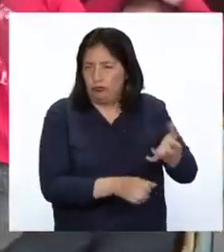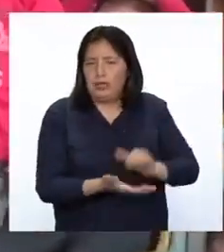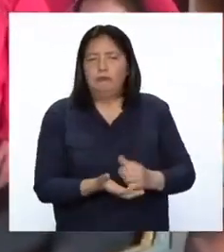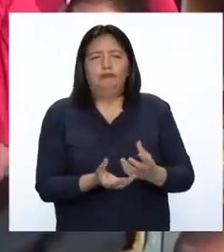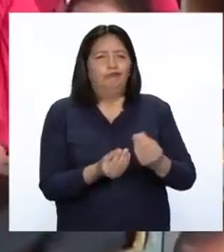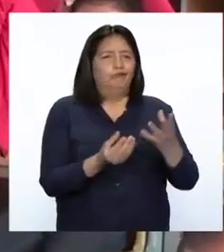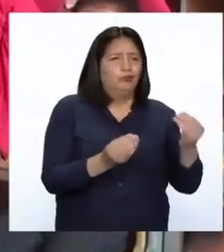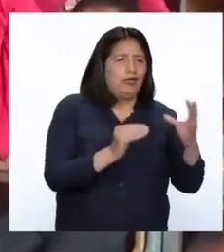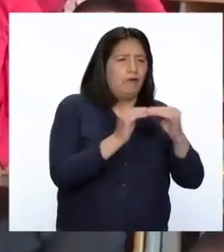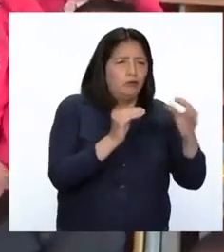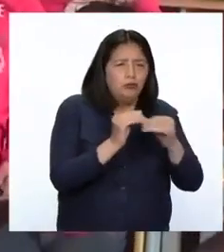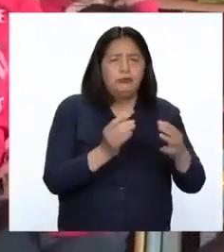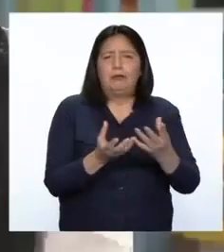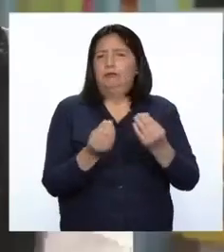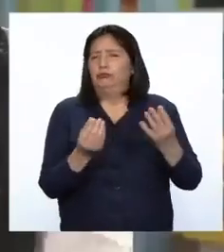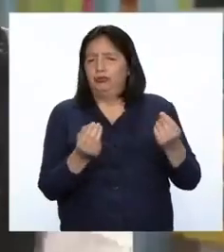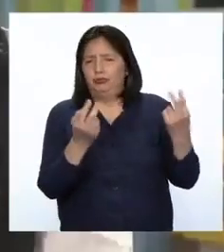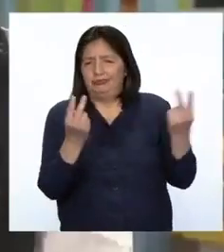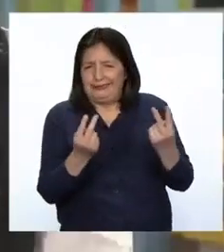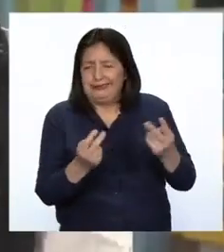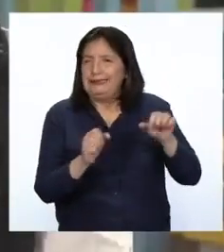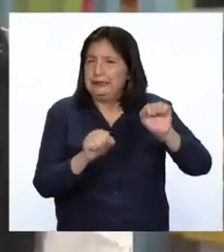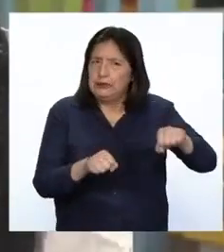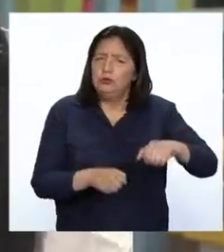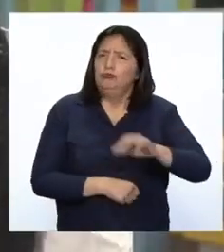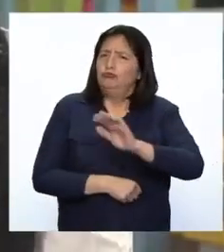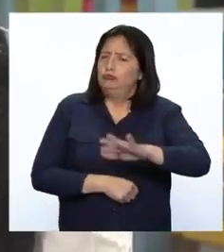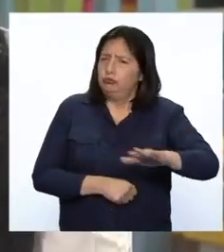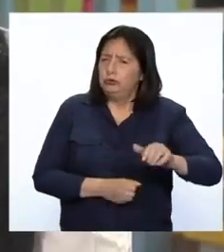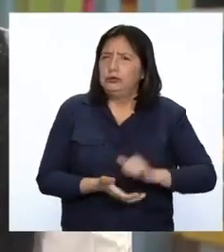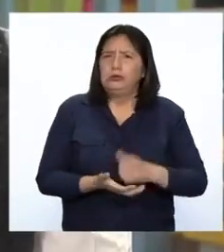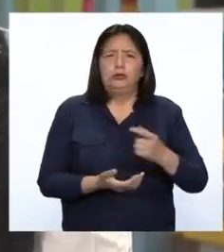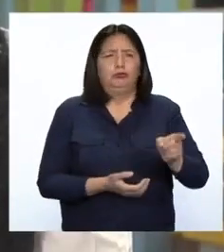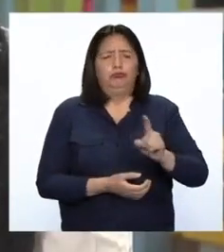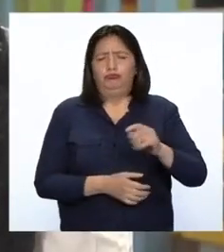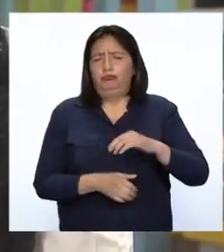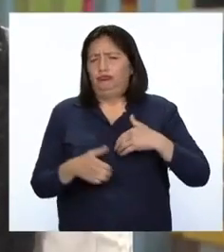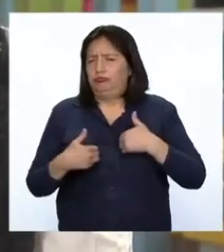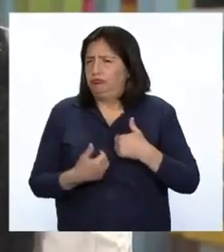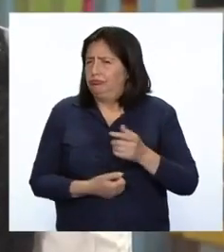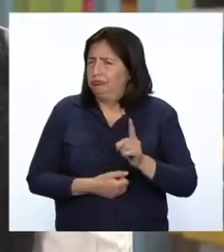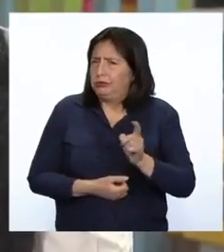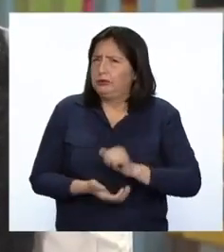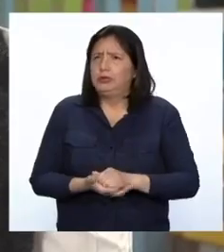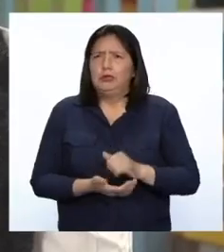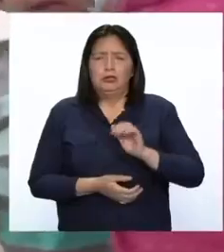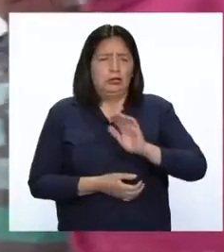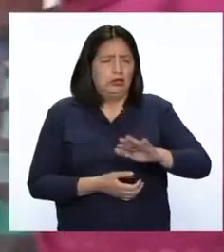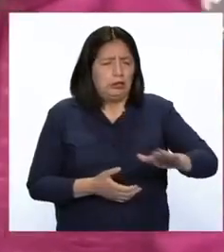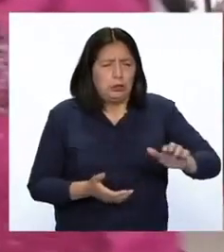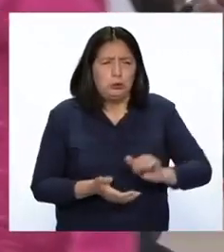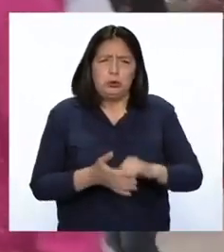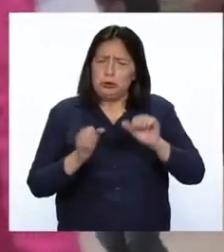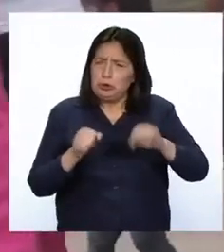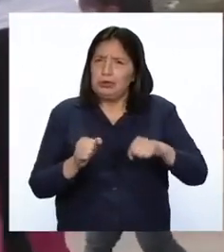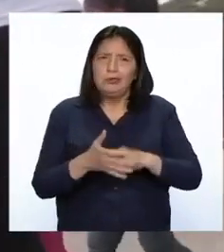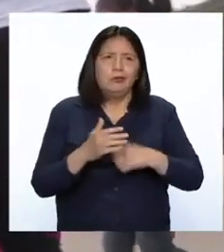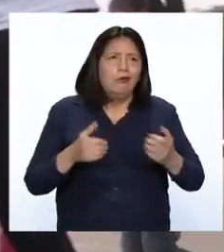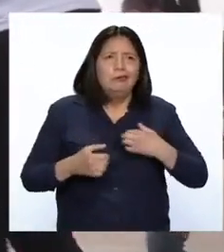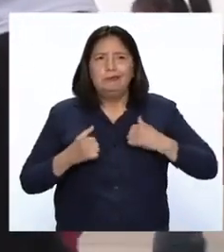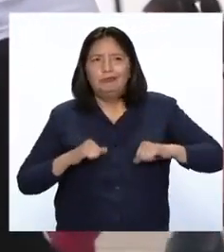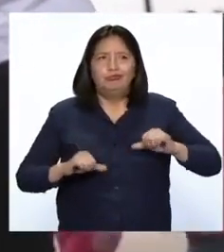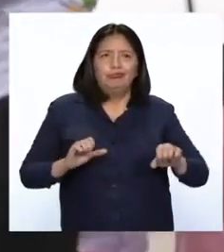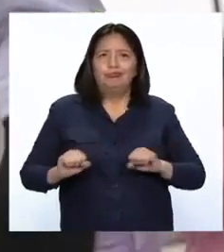fruta y vegetales hace que los niños de repente no estén cansados, que los niños tengan una participación mucho más